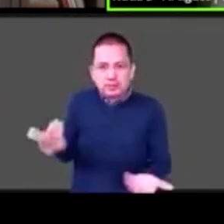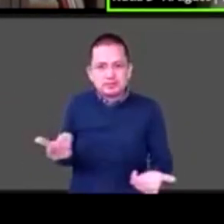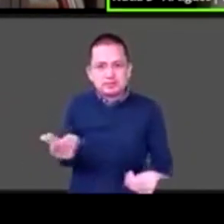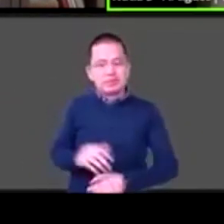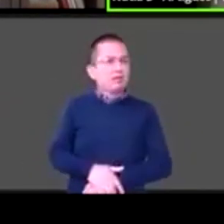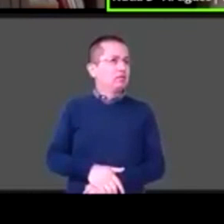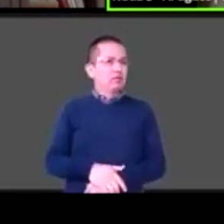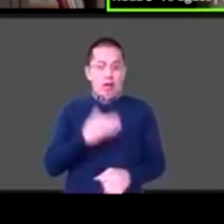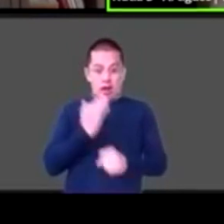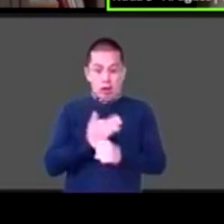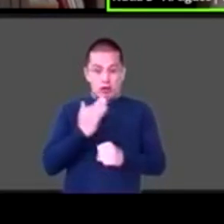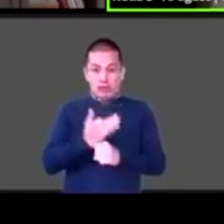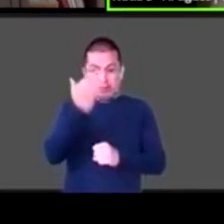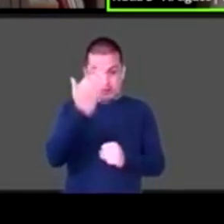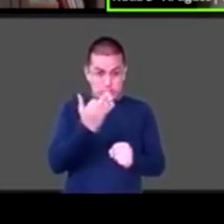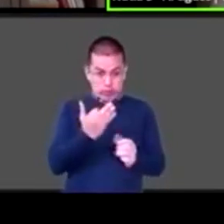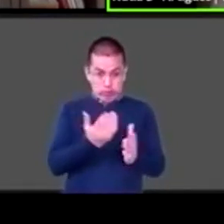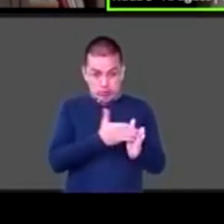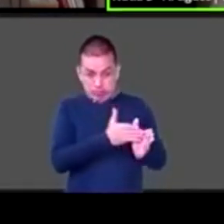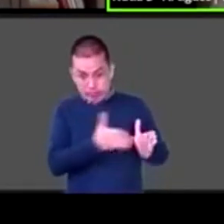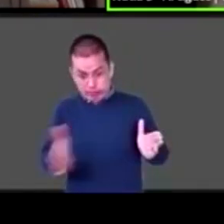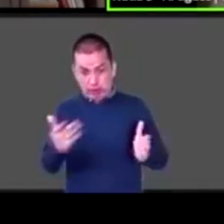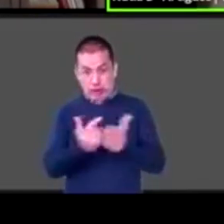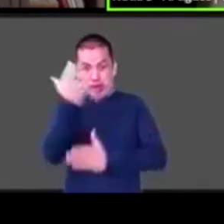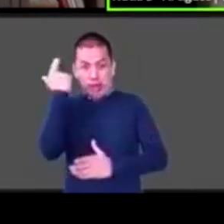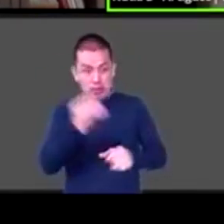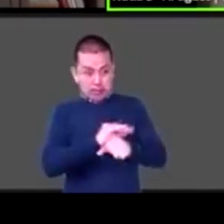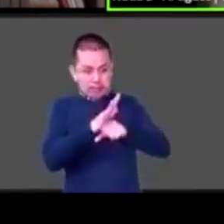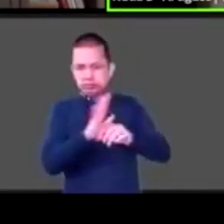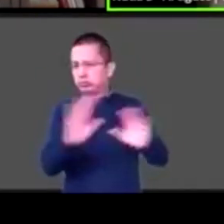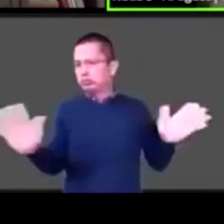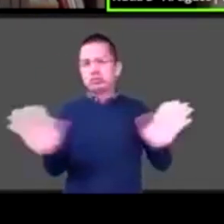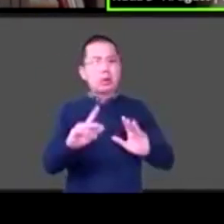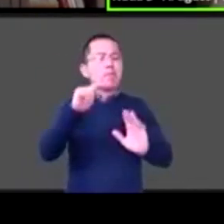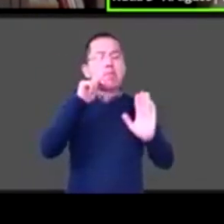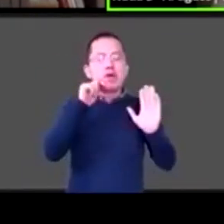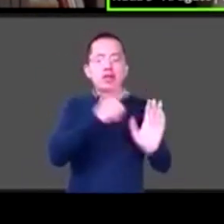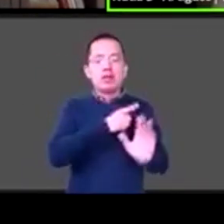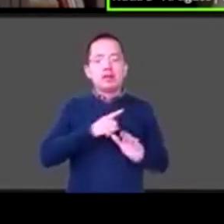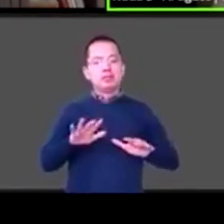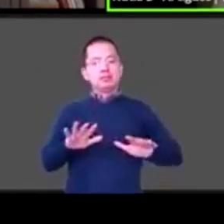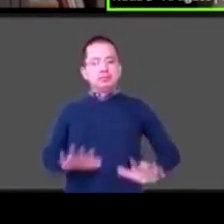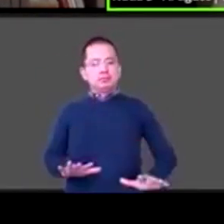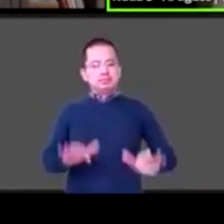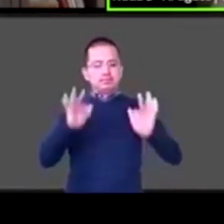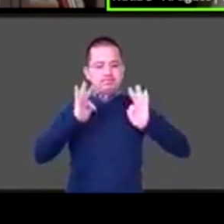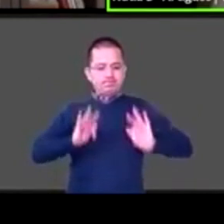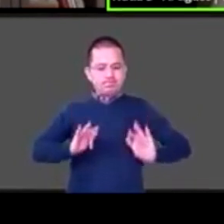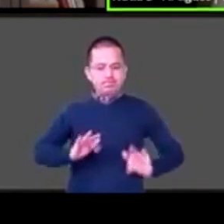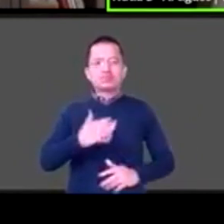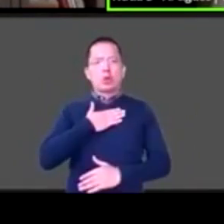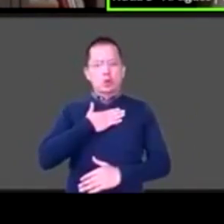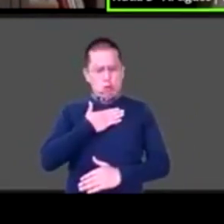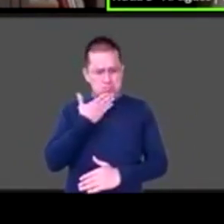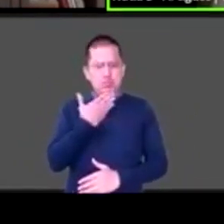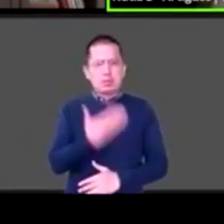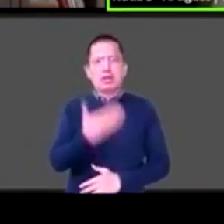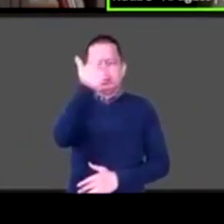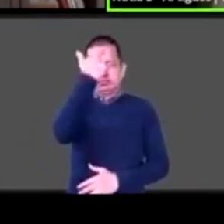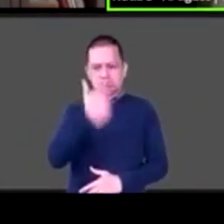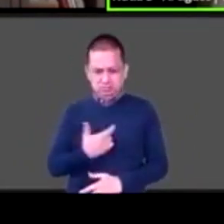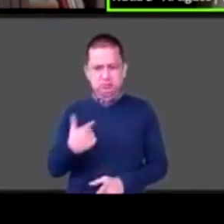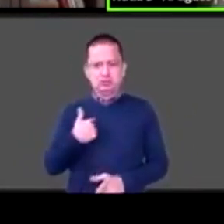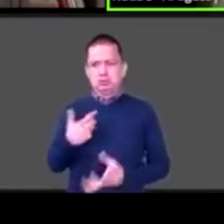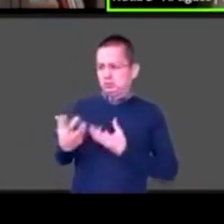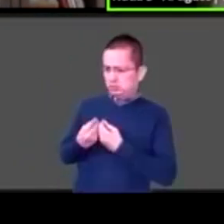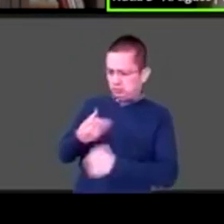decir estoy bien respiro estoy con mi familia estoy con mis seres queridos o estoy solo y estoy disfrutando